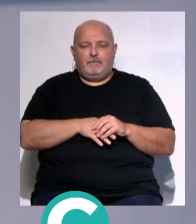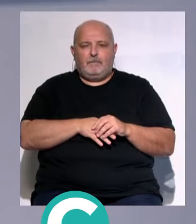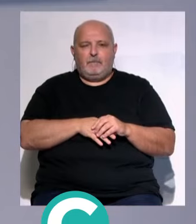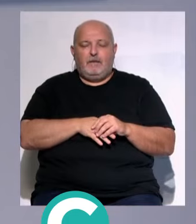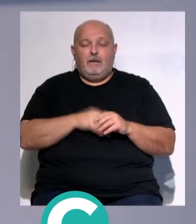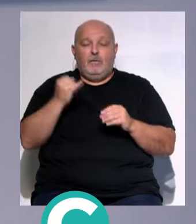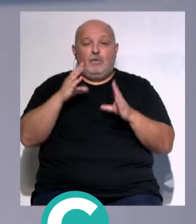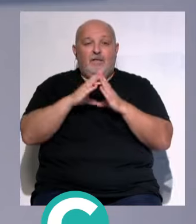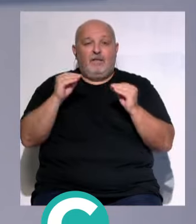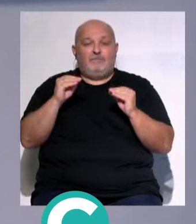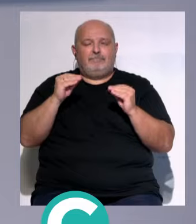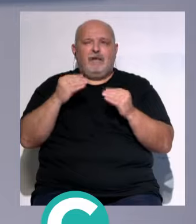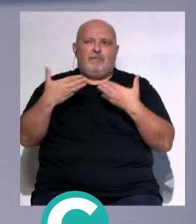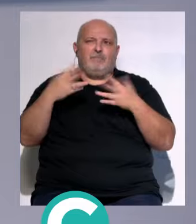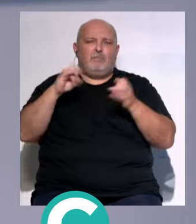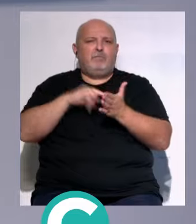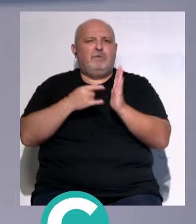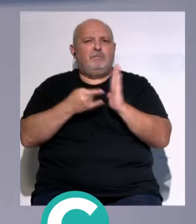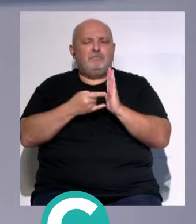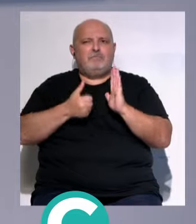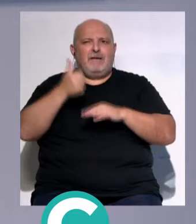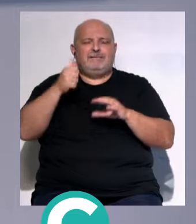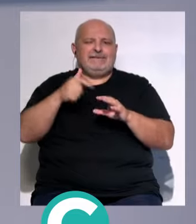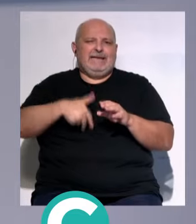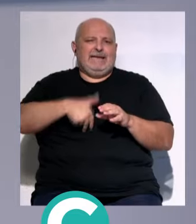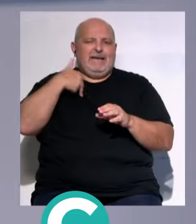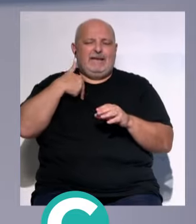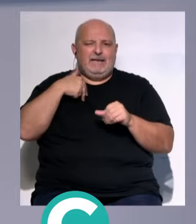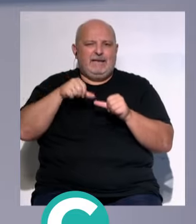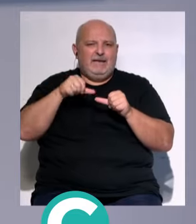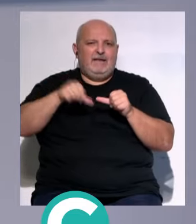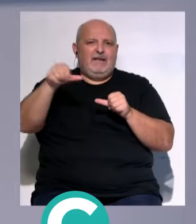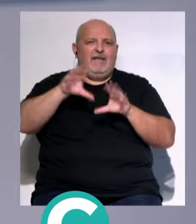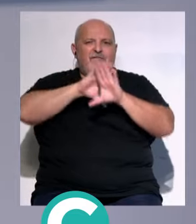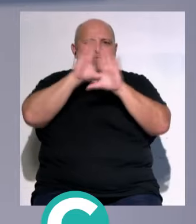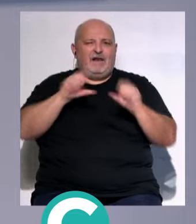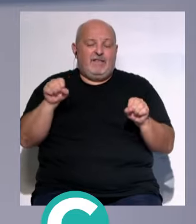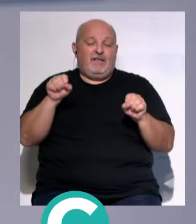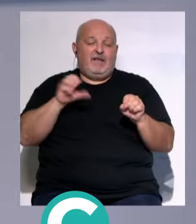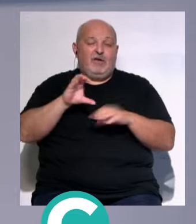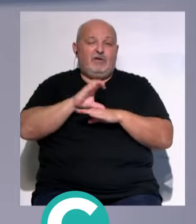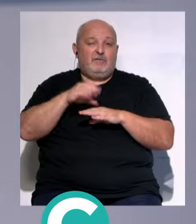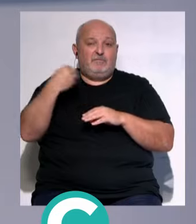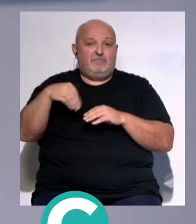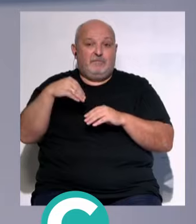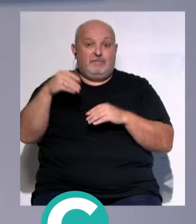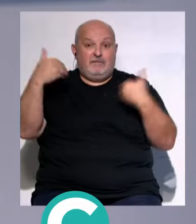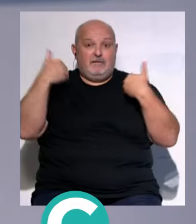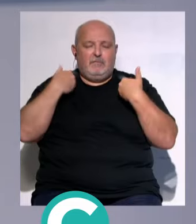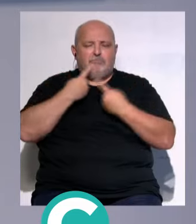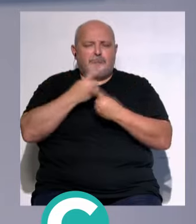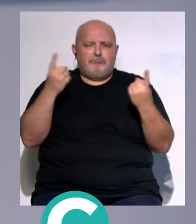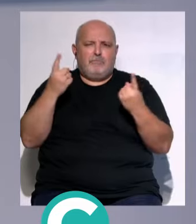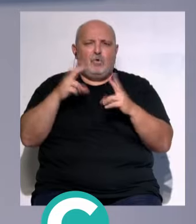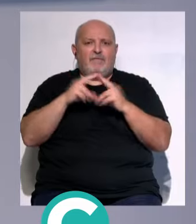La Junta de Andalucía habla de un proyecto... ...más global y ambicioso en Valcárcel. El consejero de Presidencia Antonio Sanz... ...ha